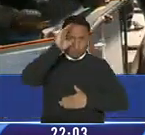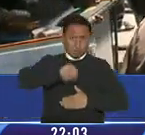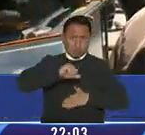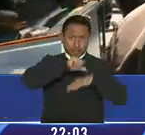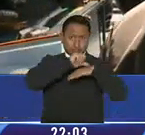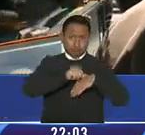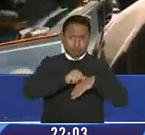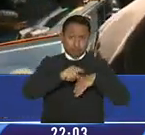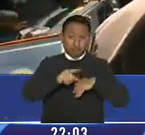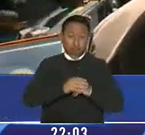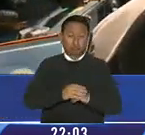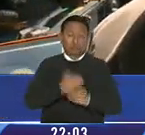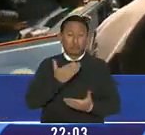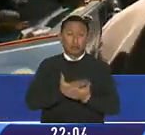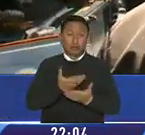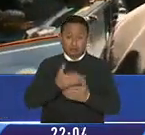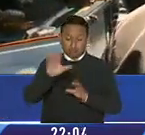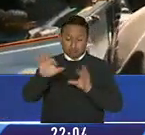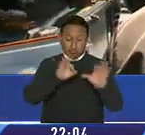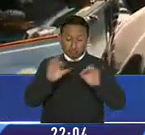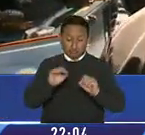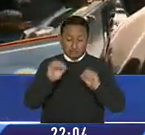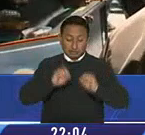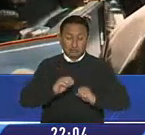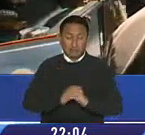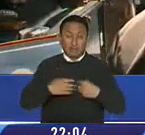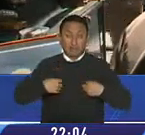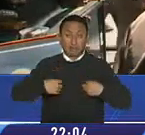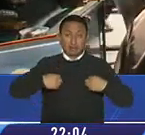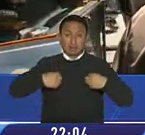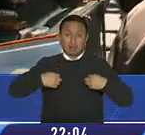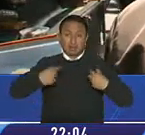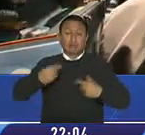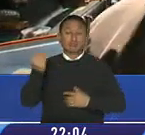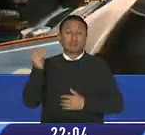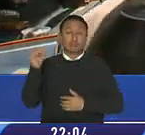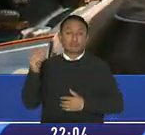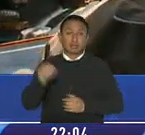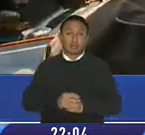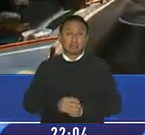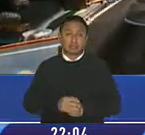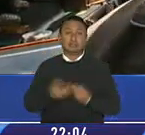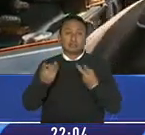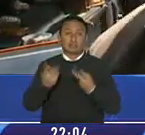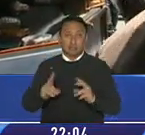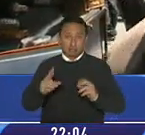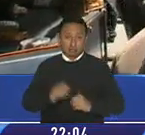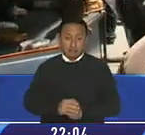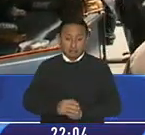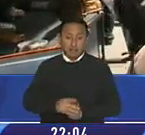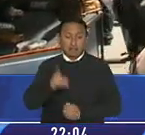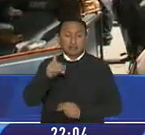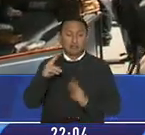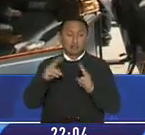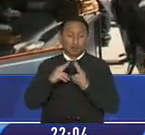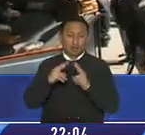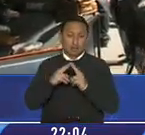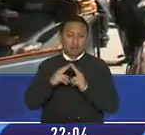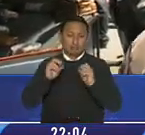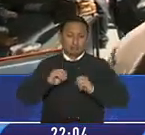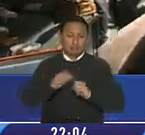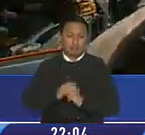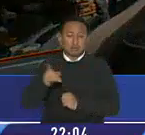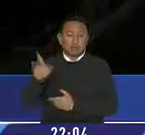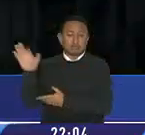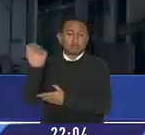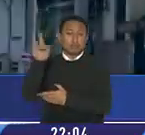realizaron el levantamiento de algunos indicios entre estas prendas de vestir de las adolescentes y que igual fueron reconocidas plenamente por la